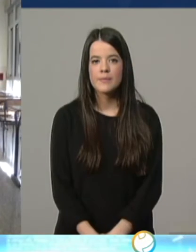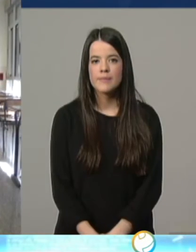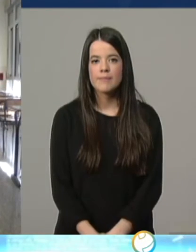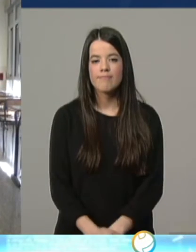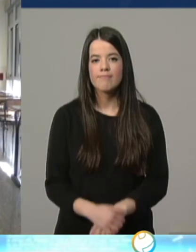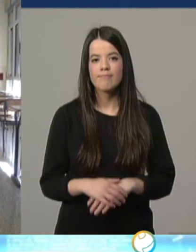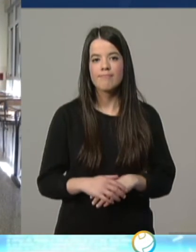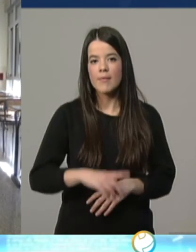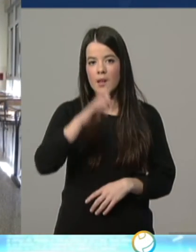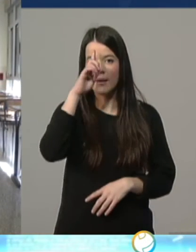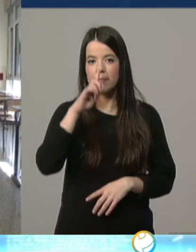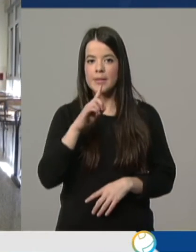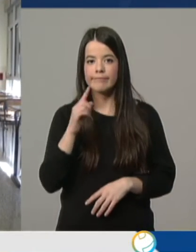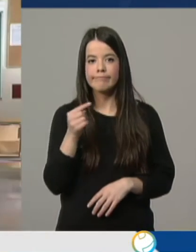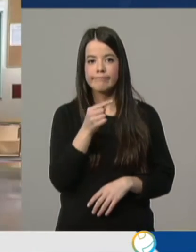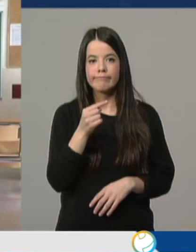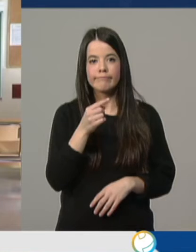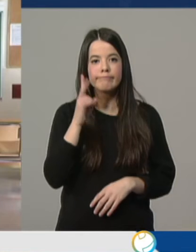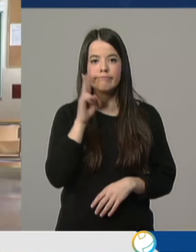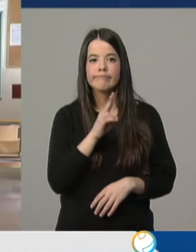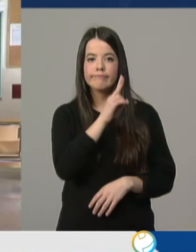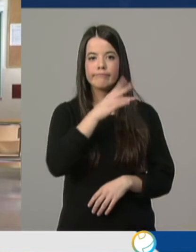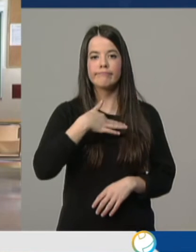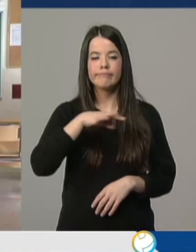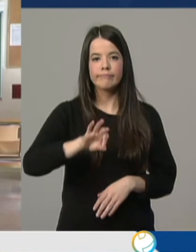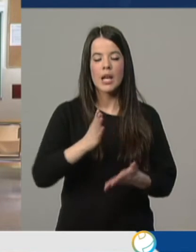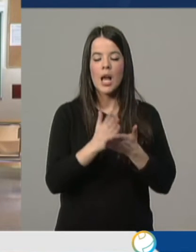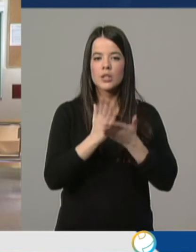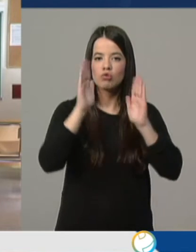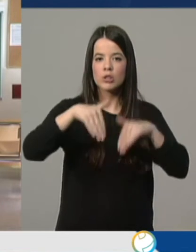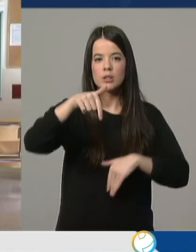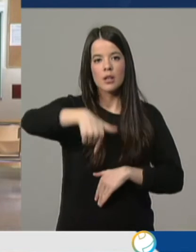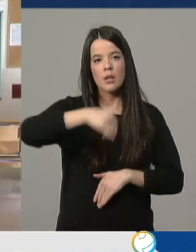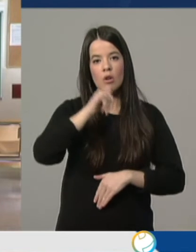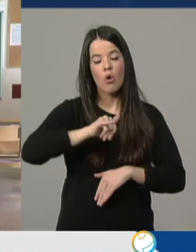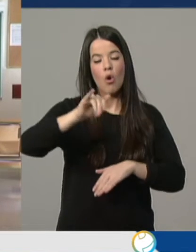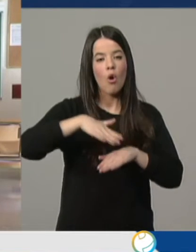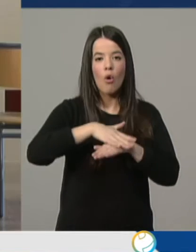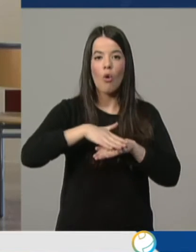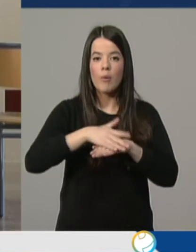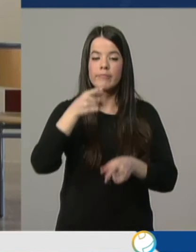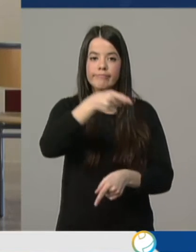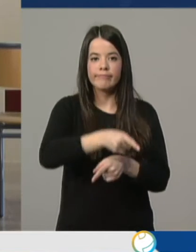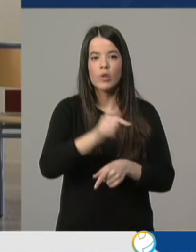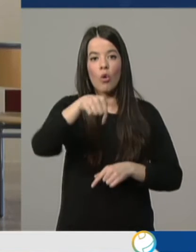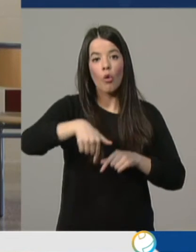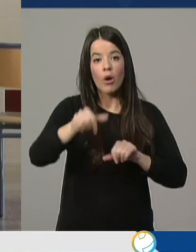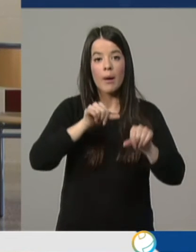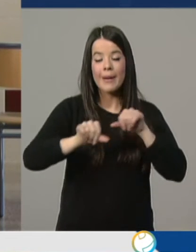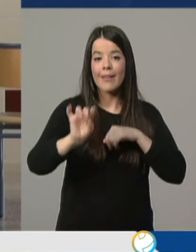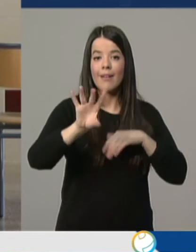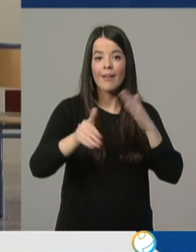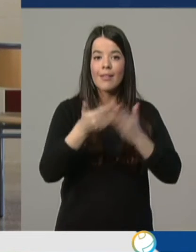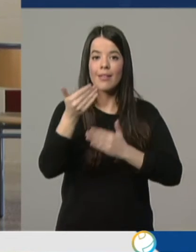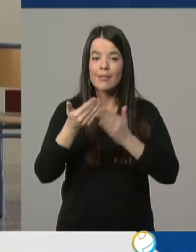Estas son las imágenes que deja el primer día sin clases en La Rioja, decretado por el Gobierno. Desde hoy, durante 15 días, las aulas